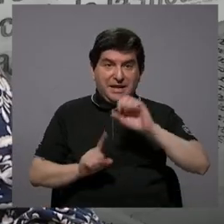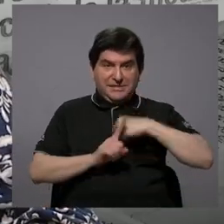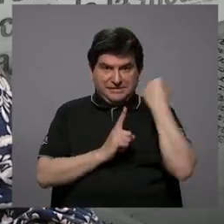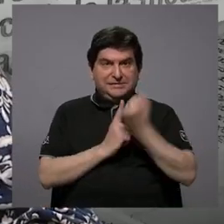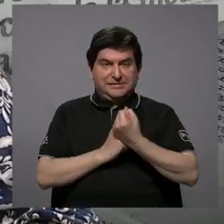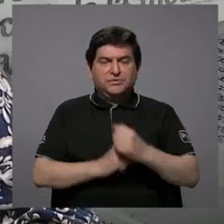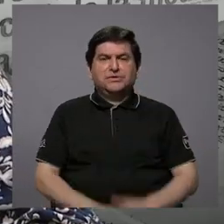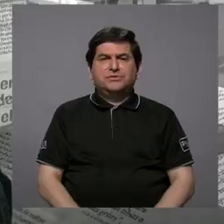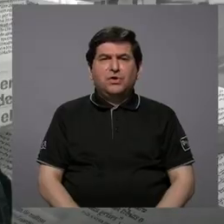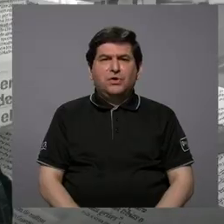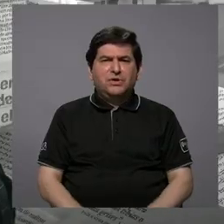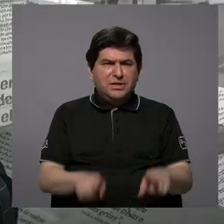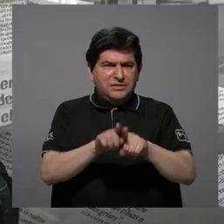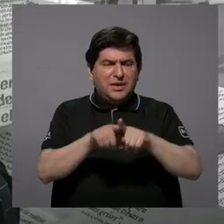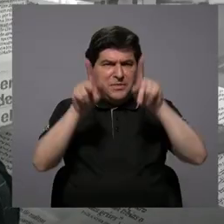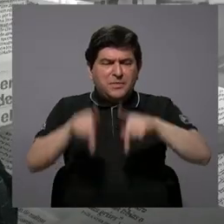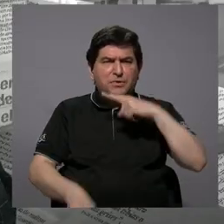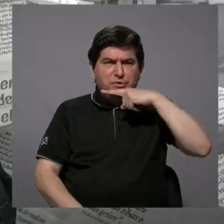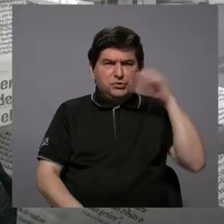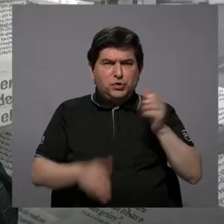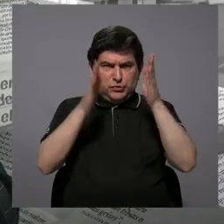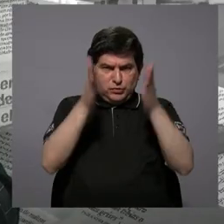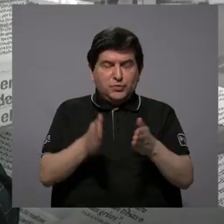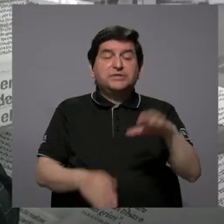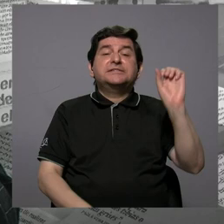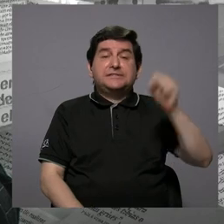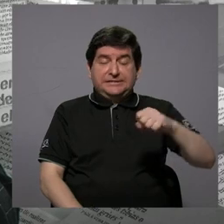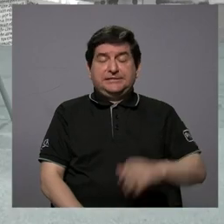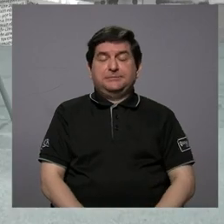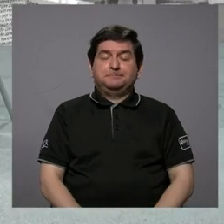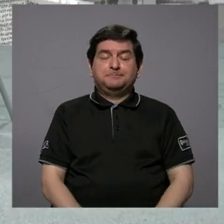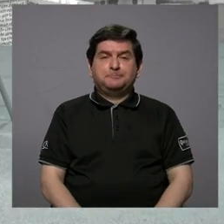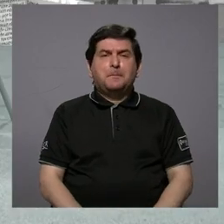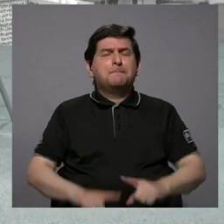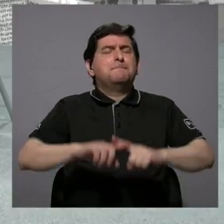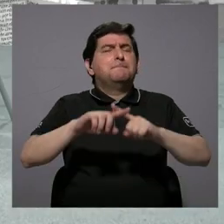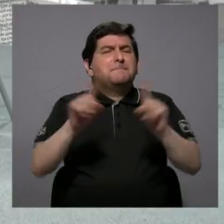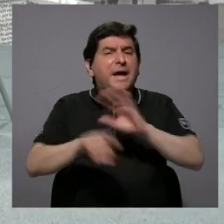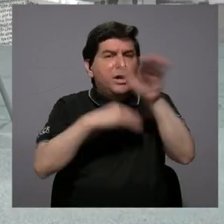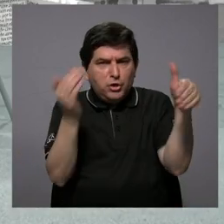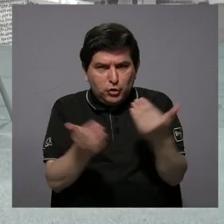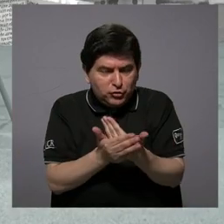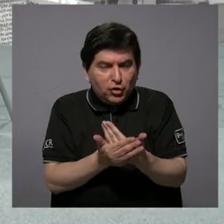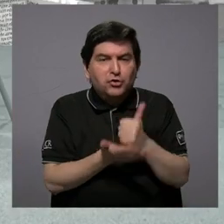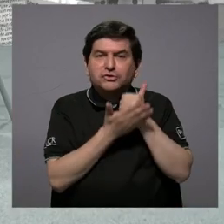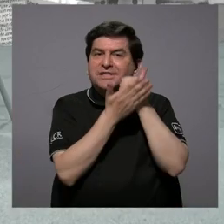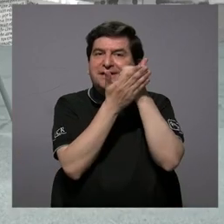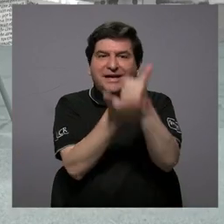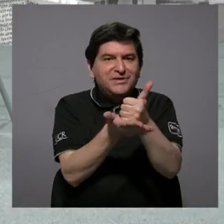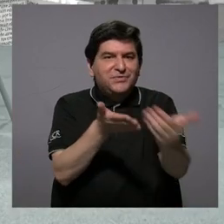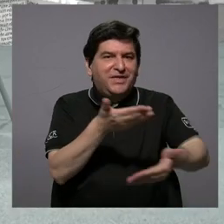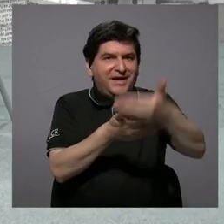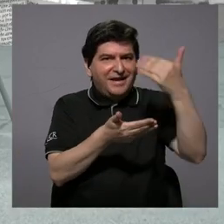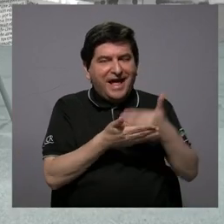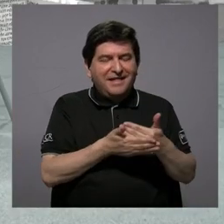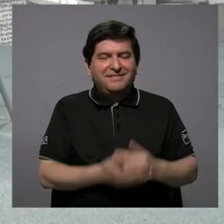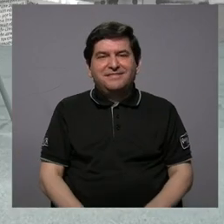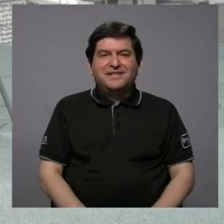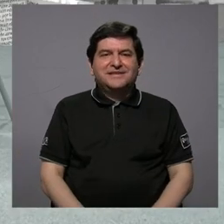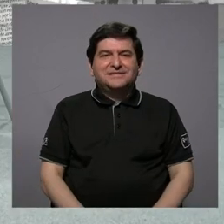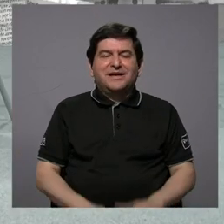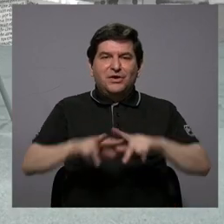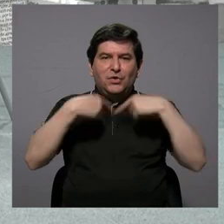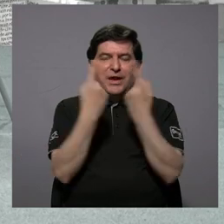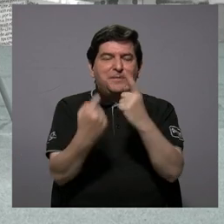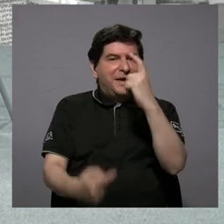Y habían comunistas también. Sí, era. Sí, pero todos colaboraban con el calderonismo.